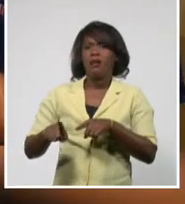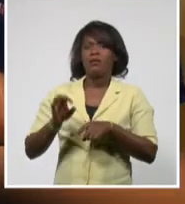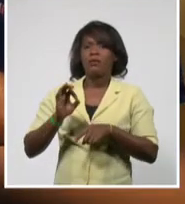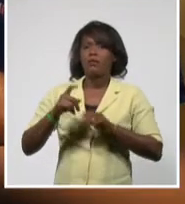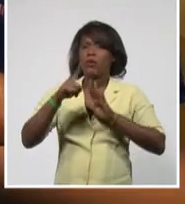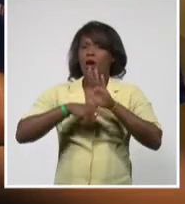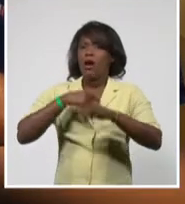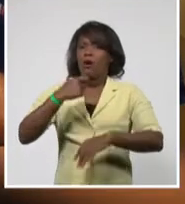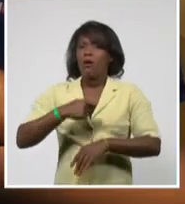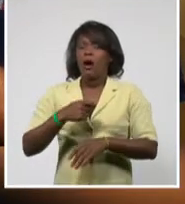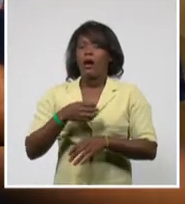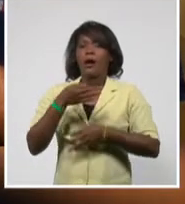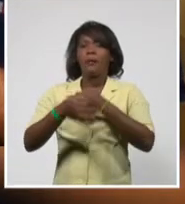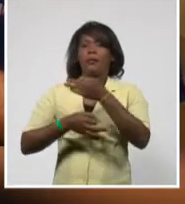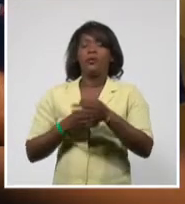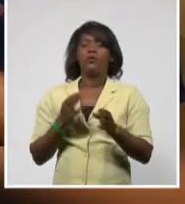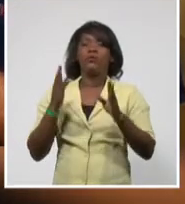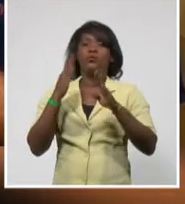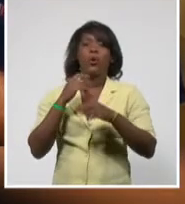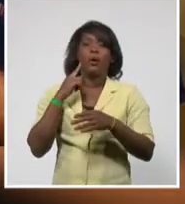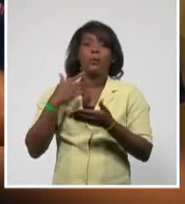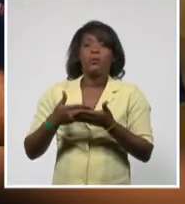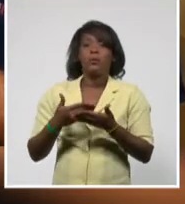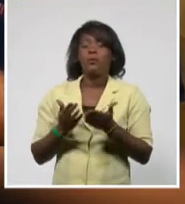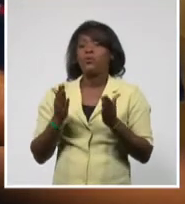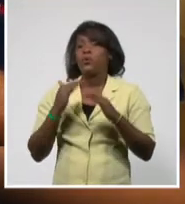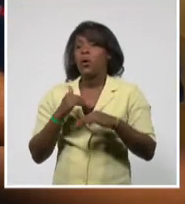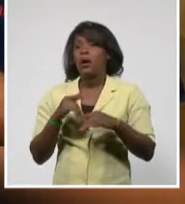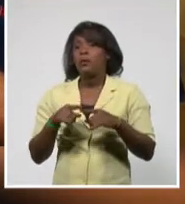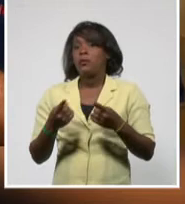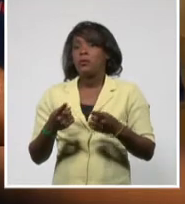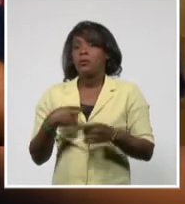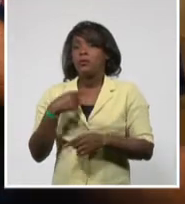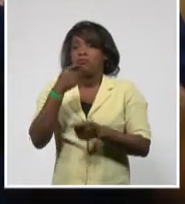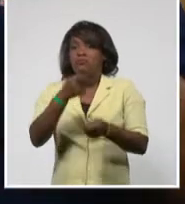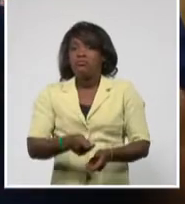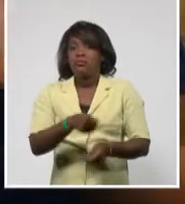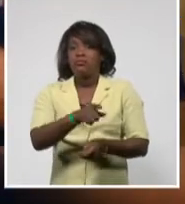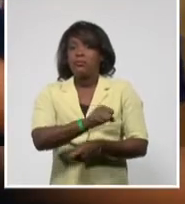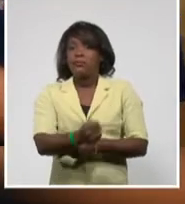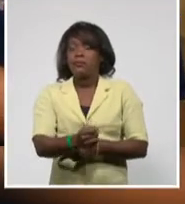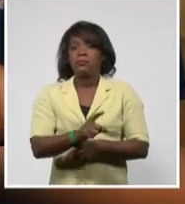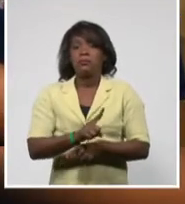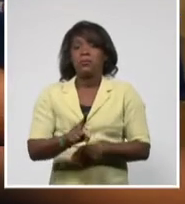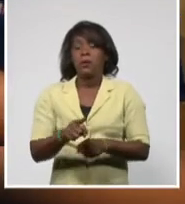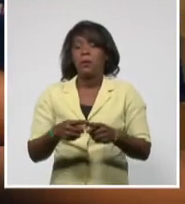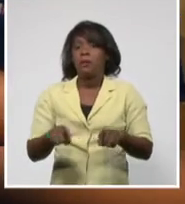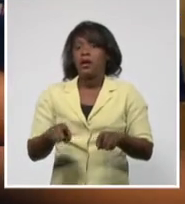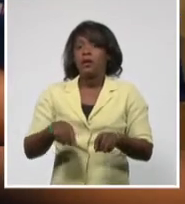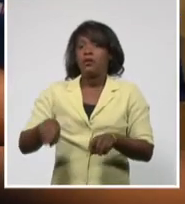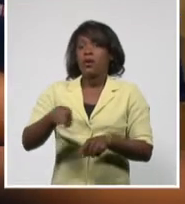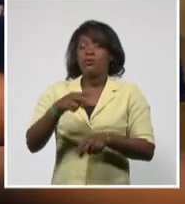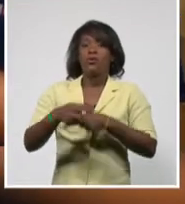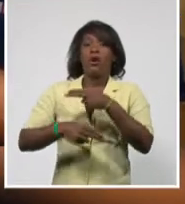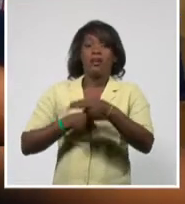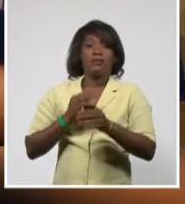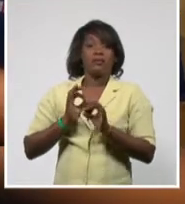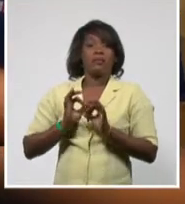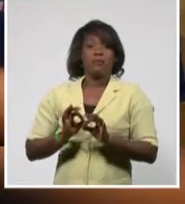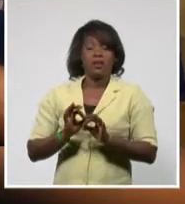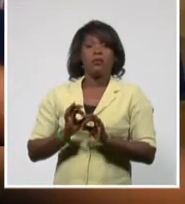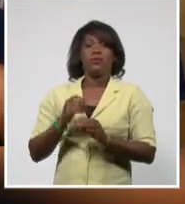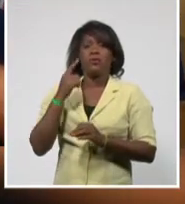habían pruebas suficientes para condenarlo por el presunto cohecho pasivo. Y en un argumento salido casi de la ciencia ficción,